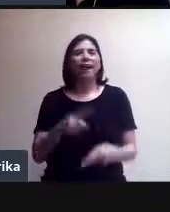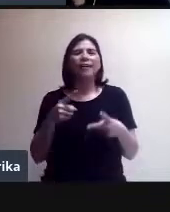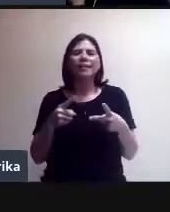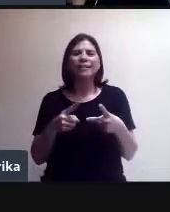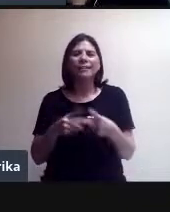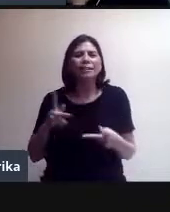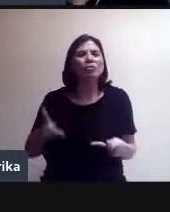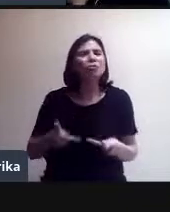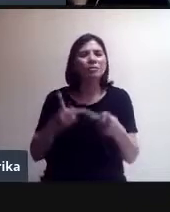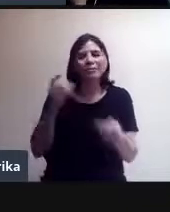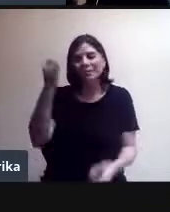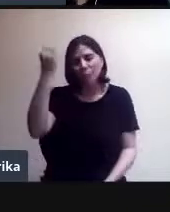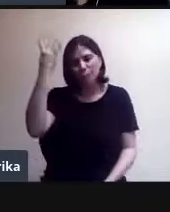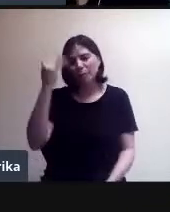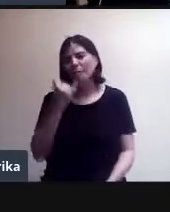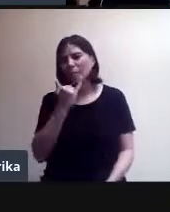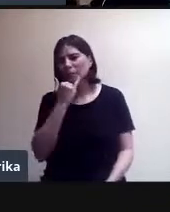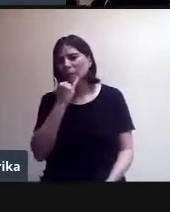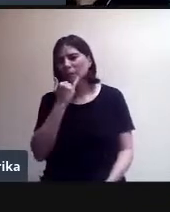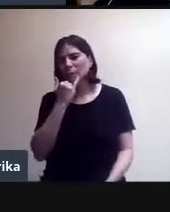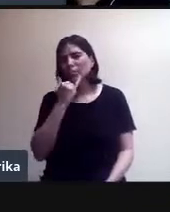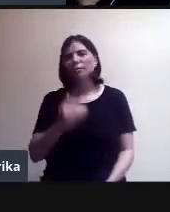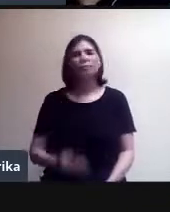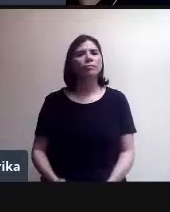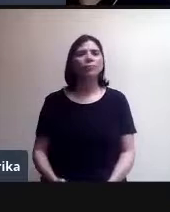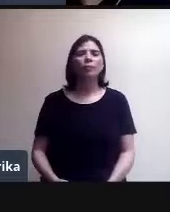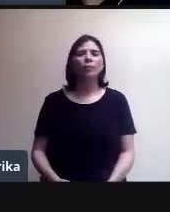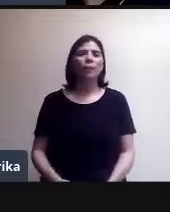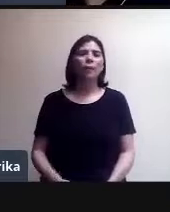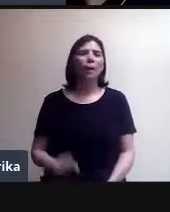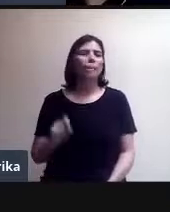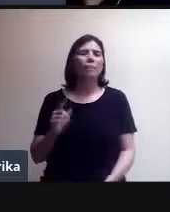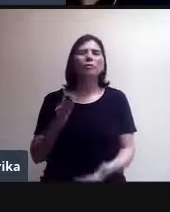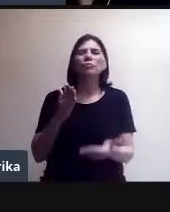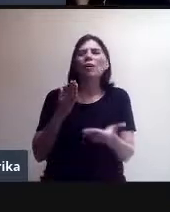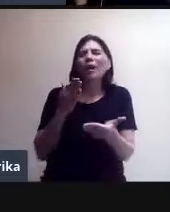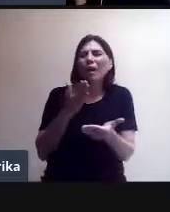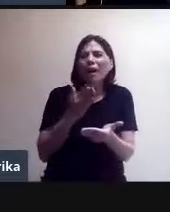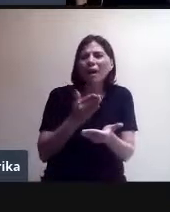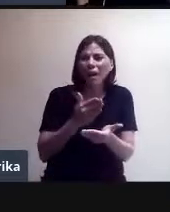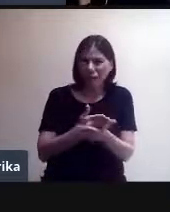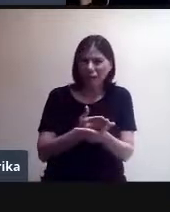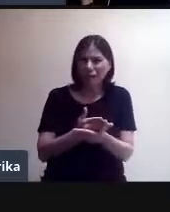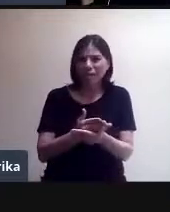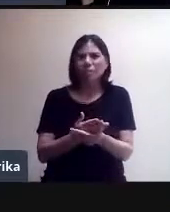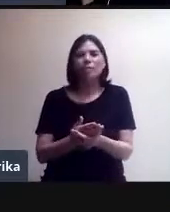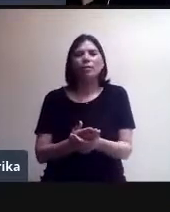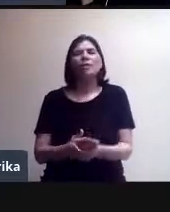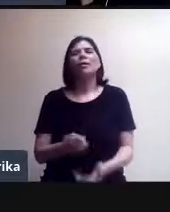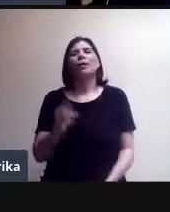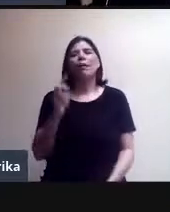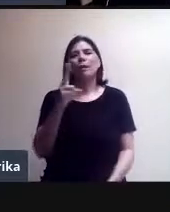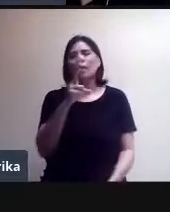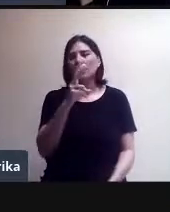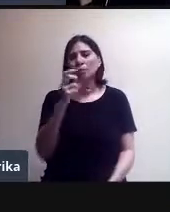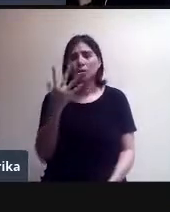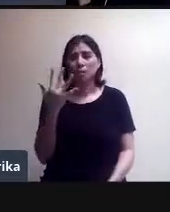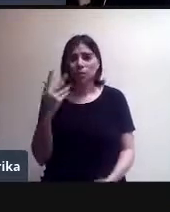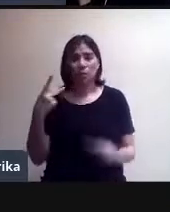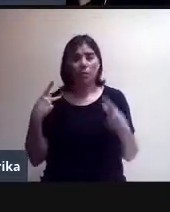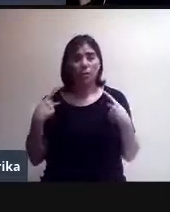era que el límite que existe es solo de los 250 personas